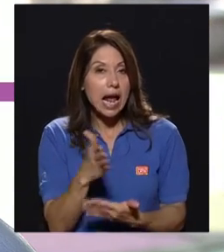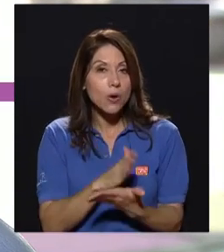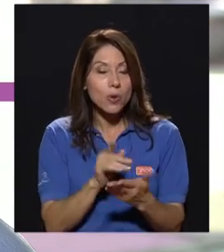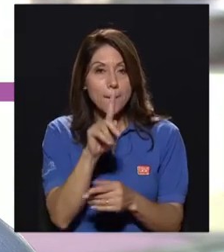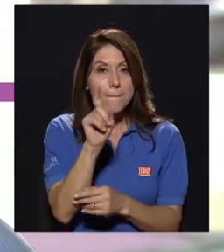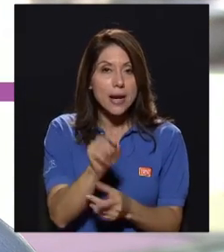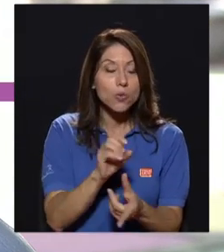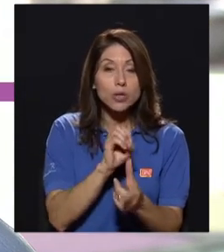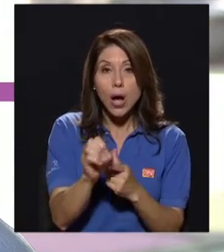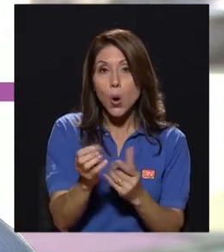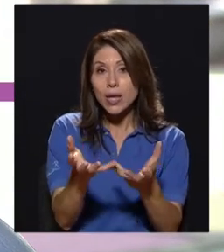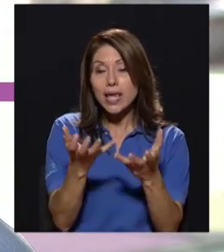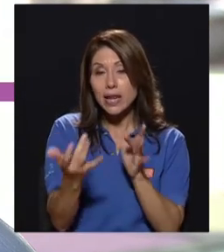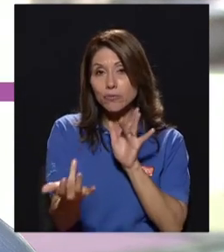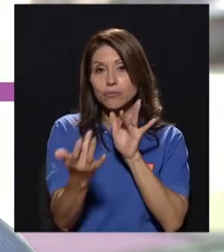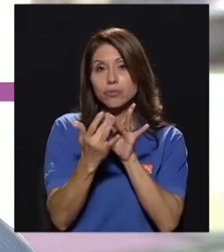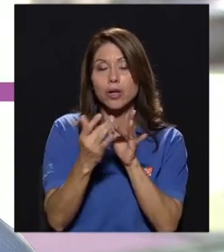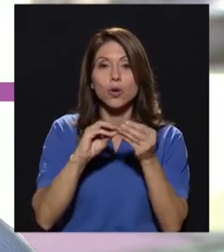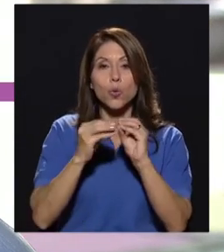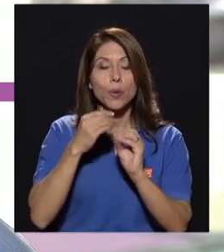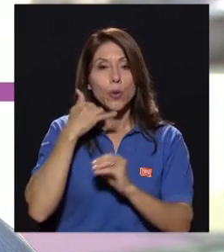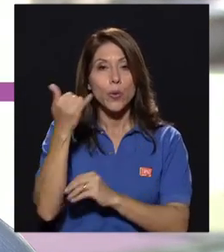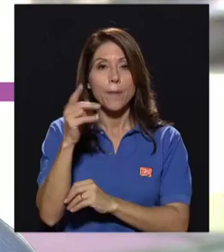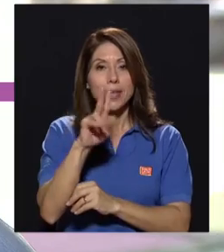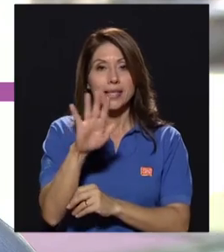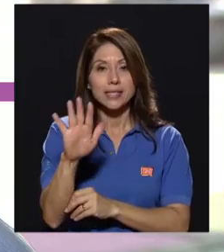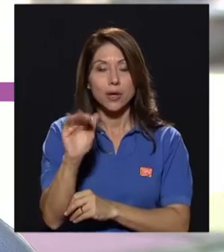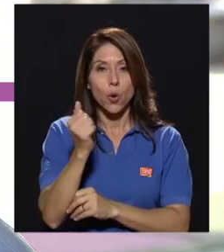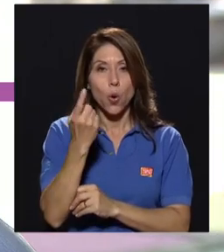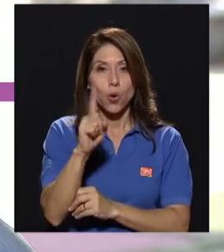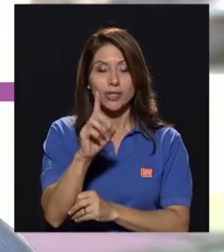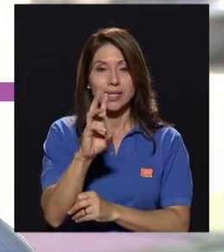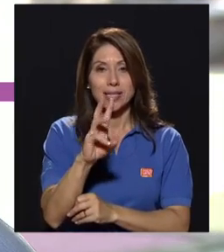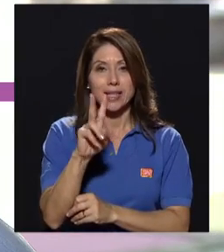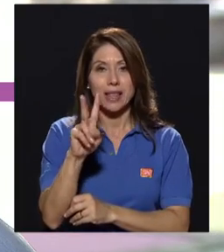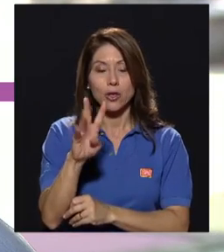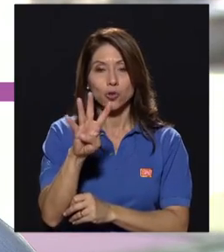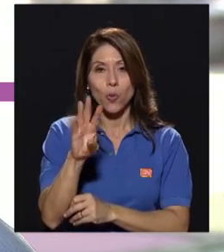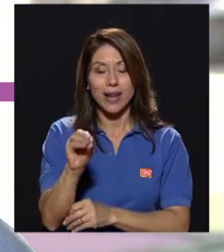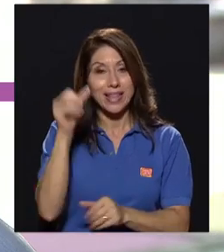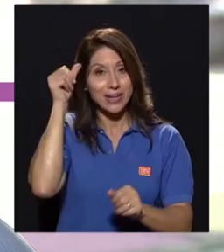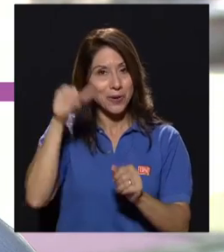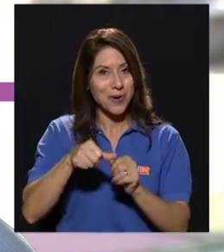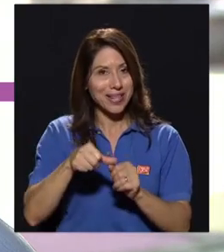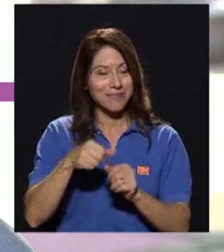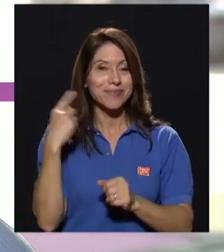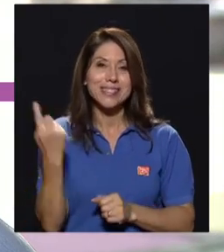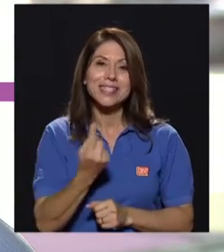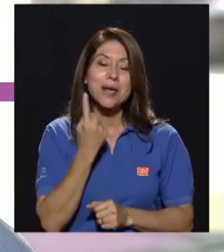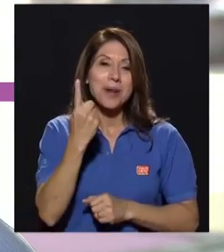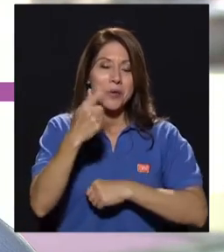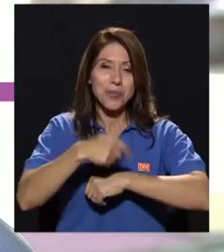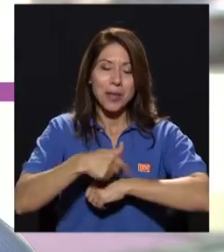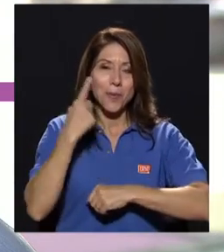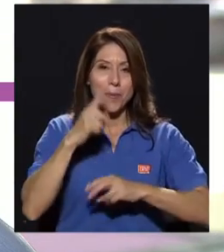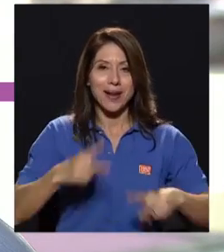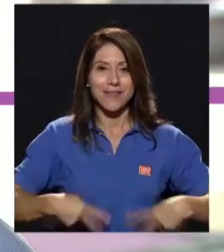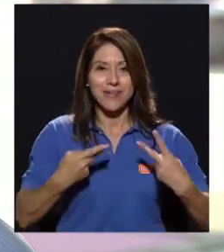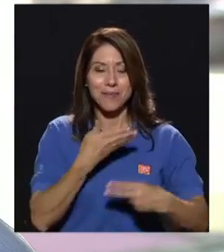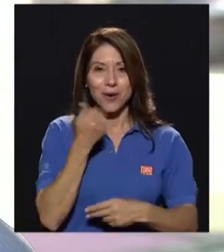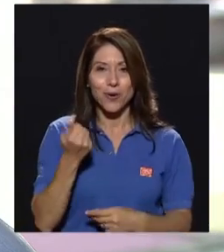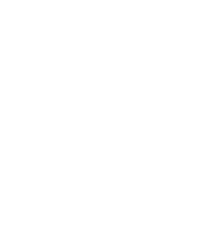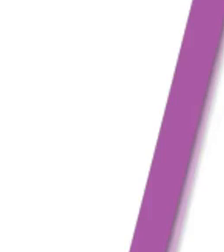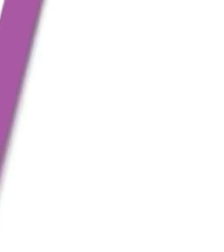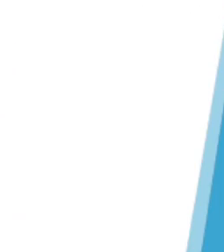pregunta o reportar su sintonía, 2511-6240. Y recuerden, siempre hay un tiempo para